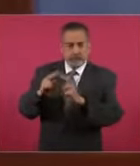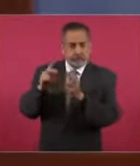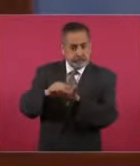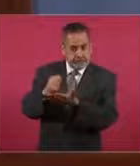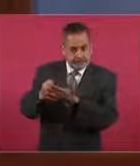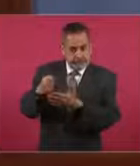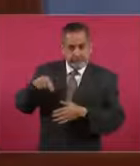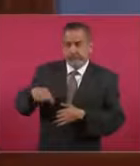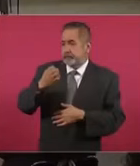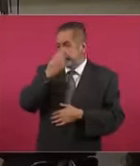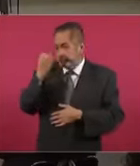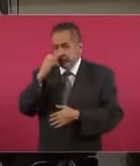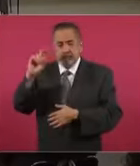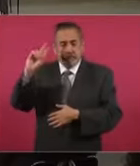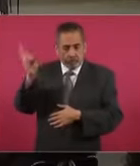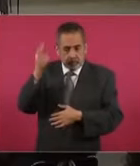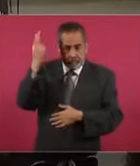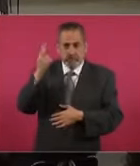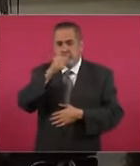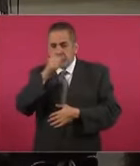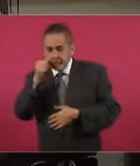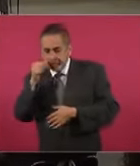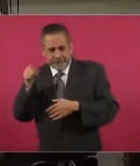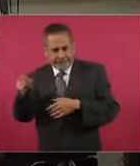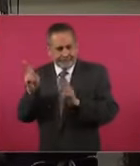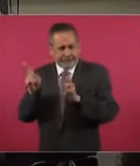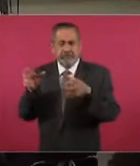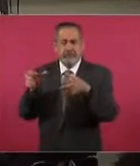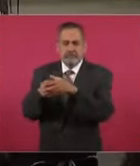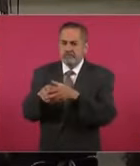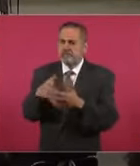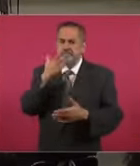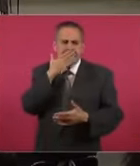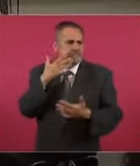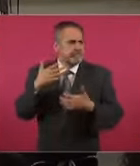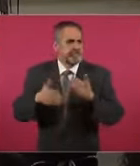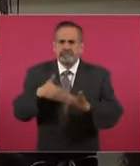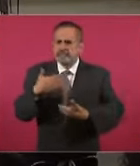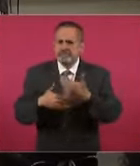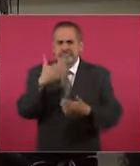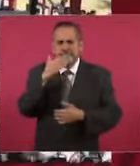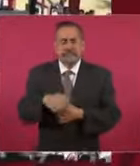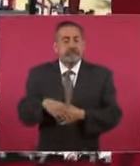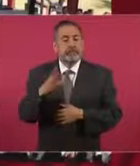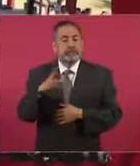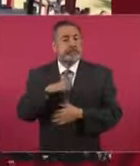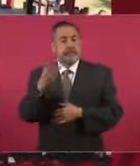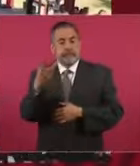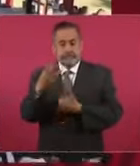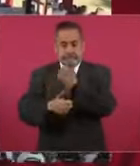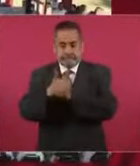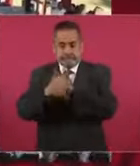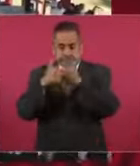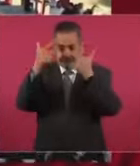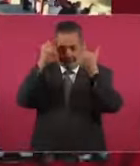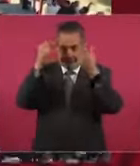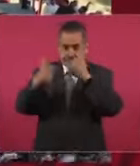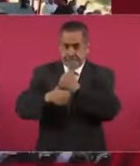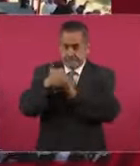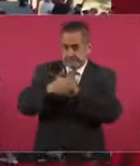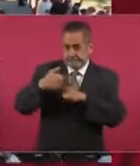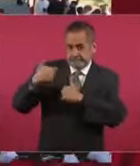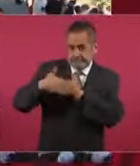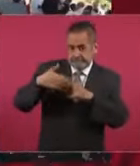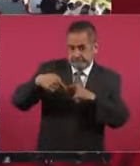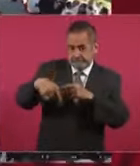escuelas y las universidades Benito Juárez están funcionando, que tenemos tres carreras que se están aplicando y